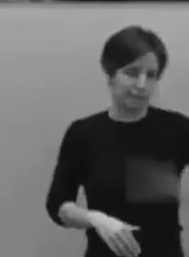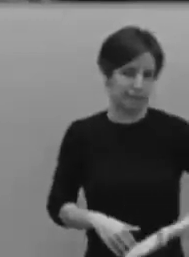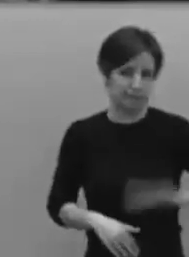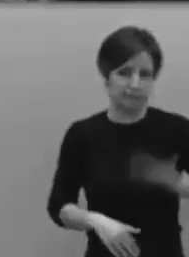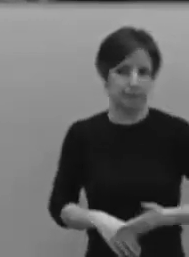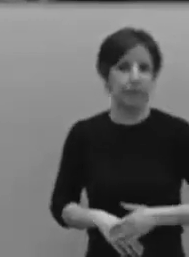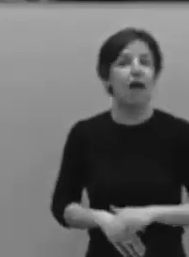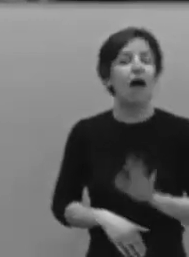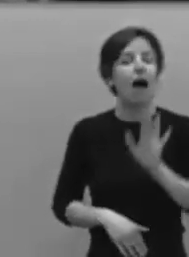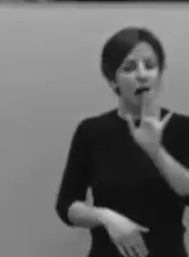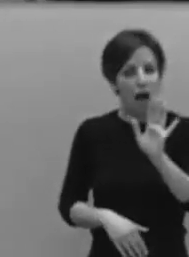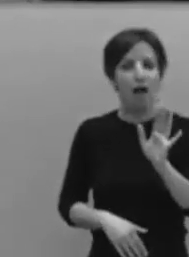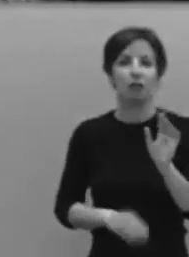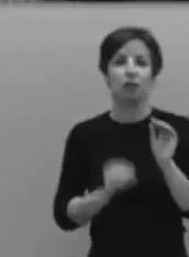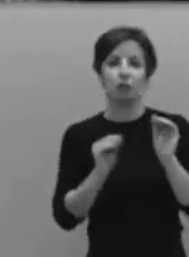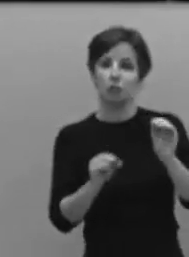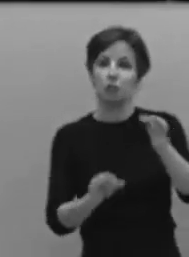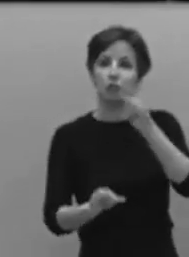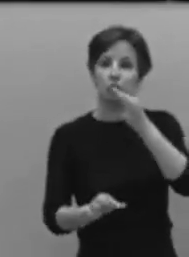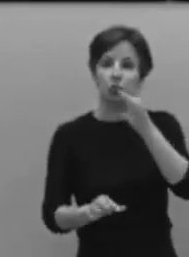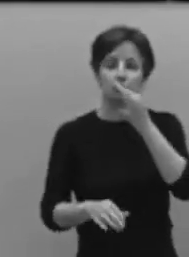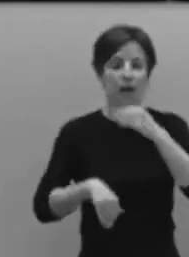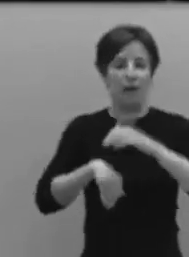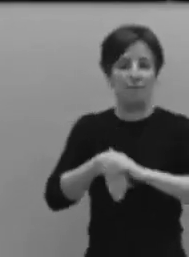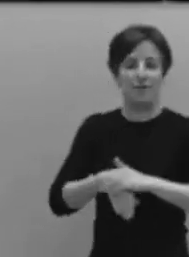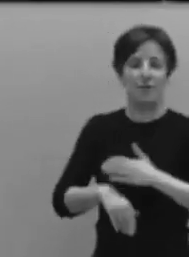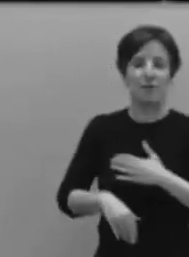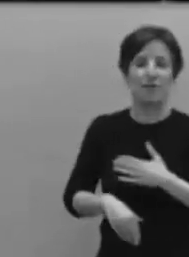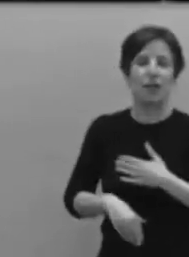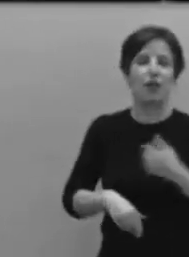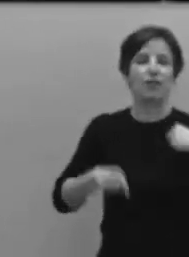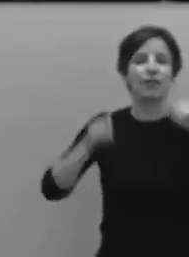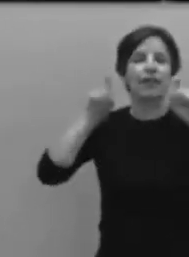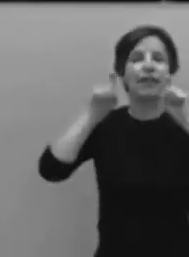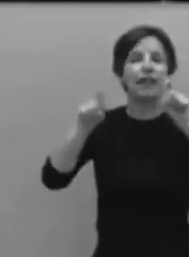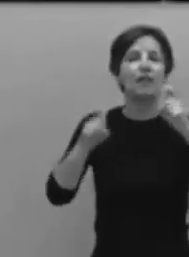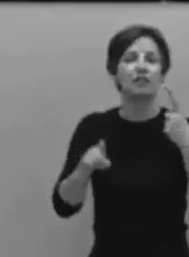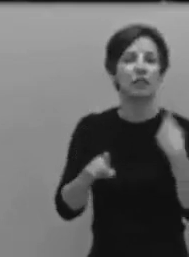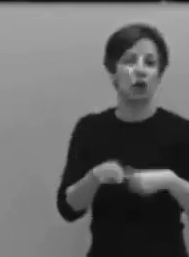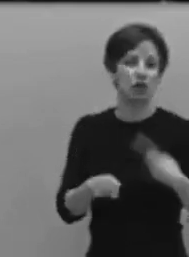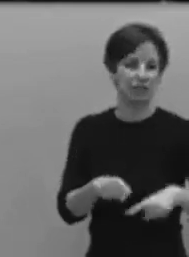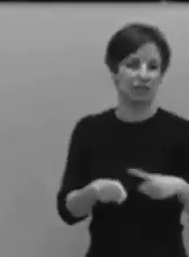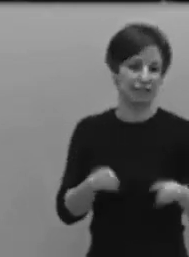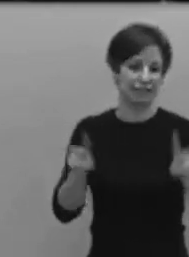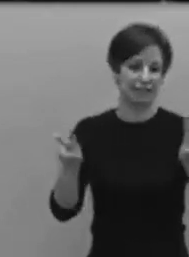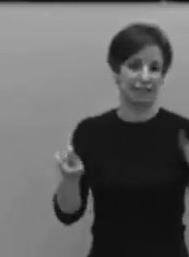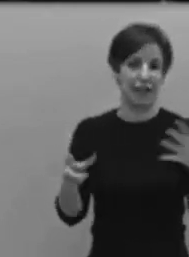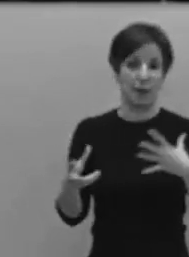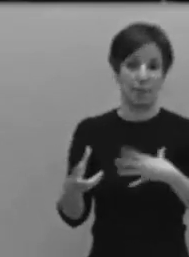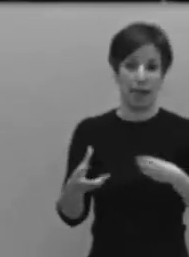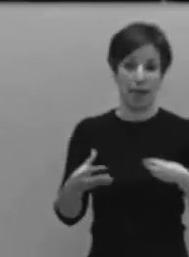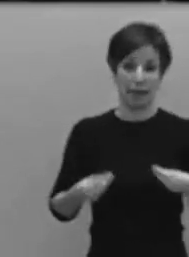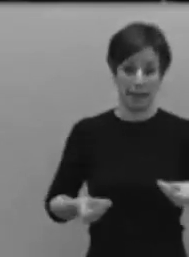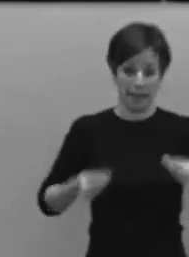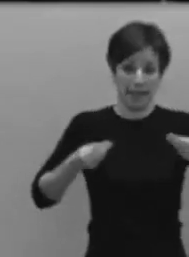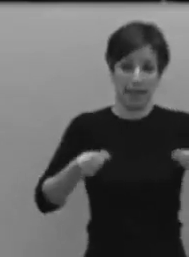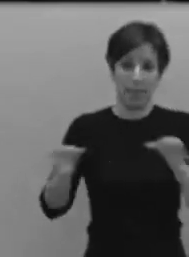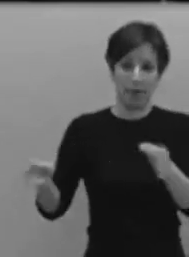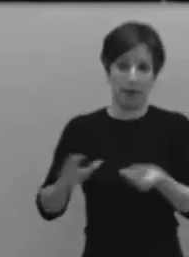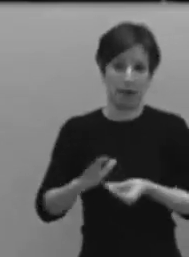las lecciones de cosas. Como venían en un papel preparado para el presidente, nos ha explicado que los bosques son muy buenos.